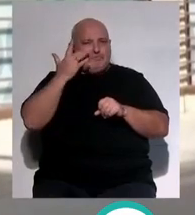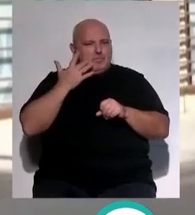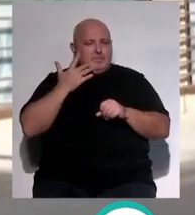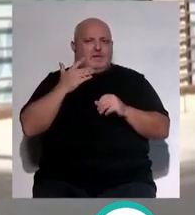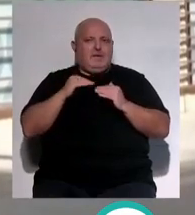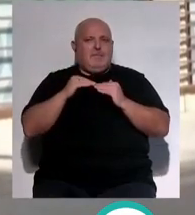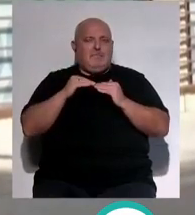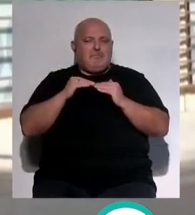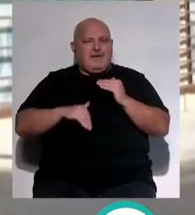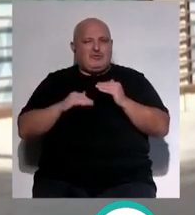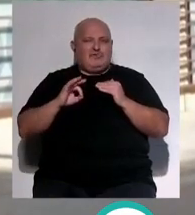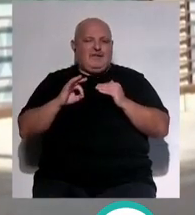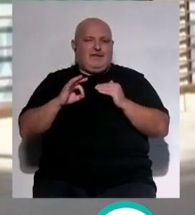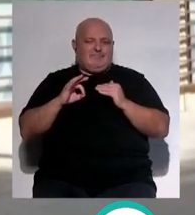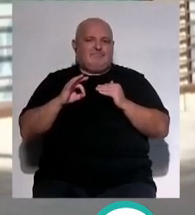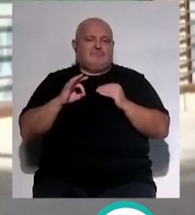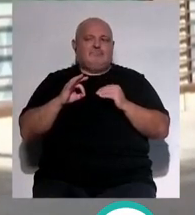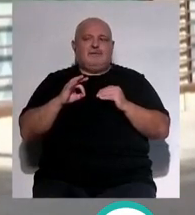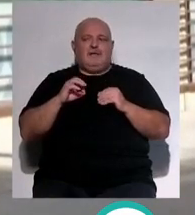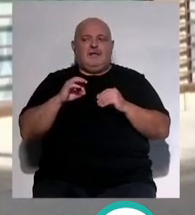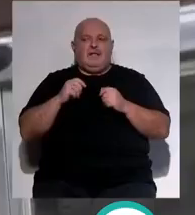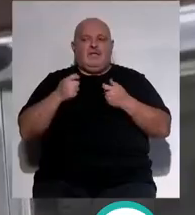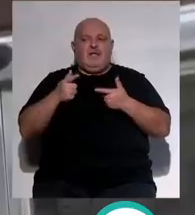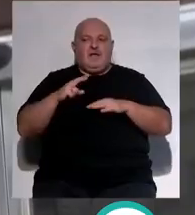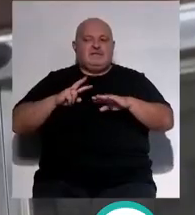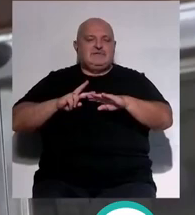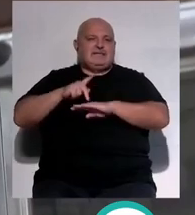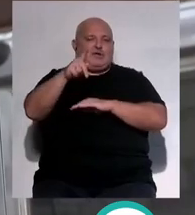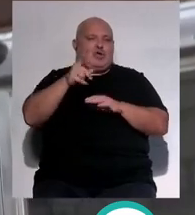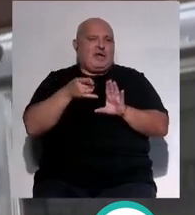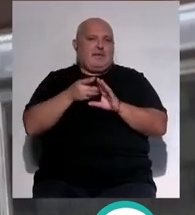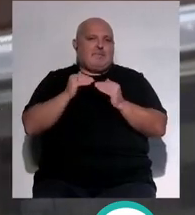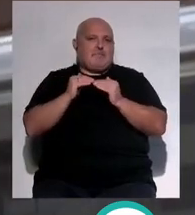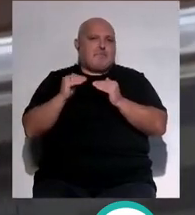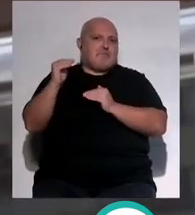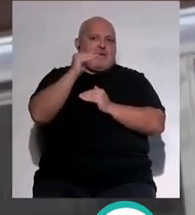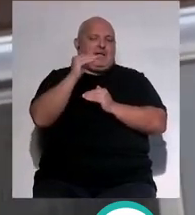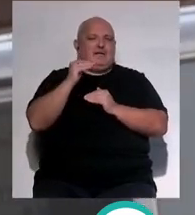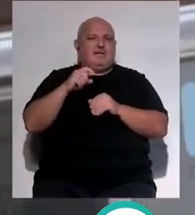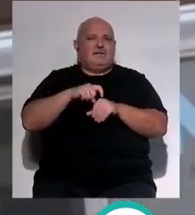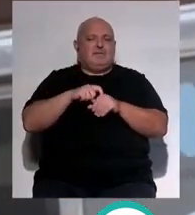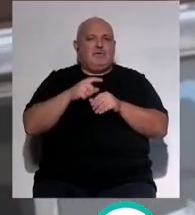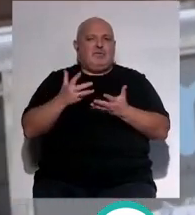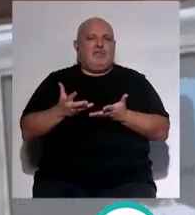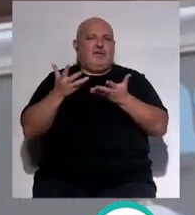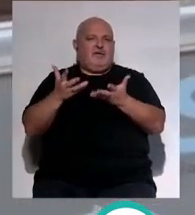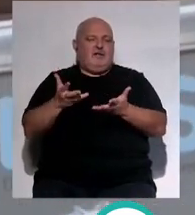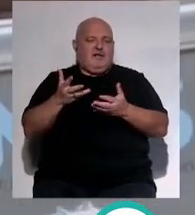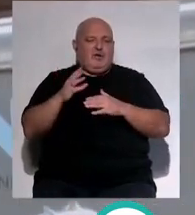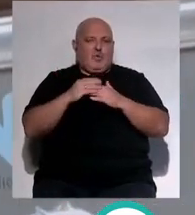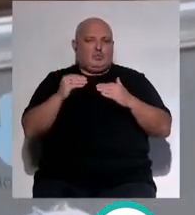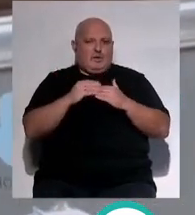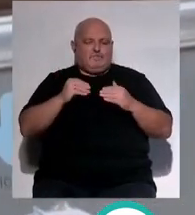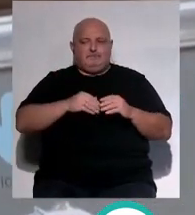menos de tipo ambulatoria y además dar un salto de calidad con respecto al tipo de prestación que le damos a nuestros